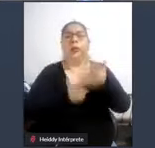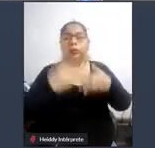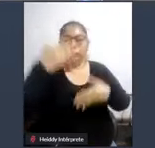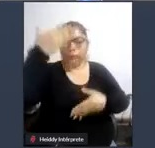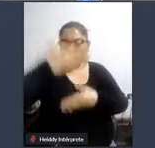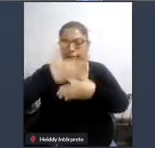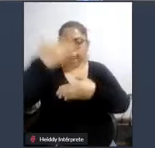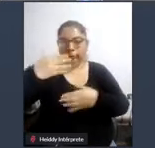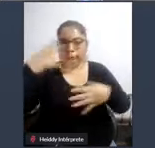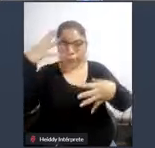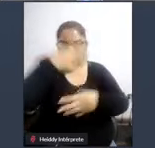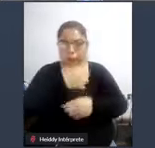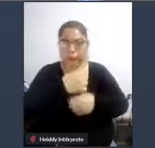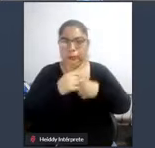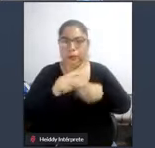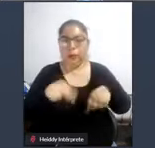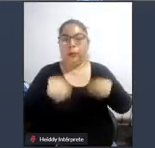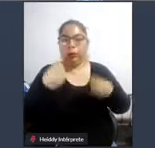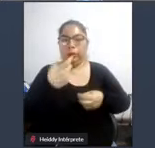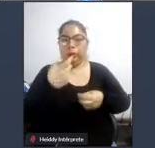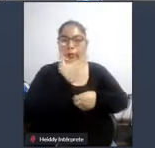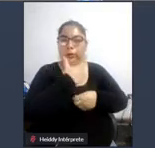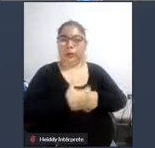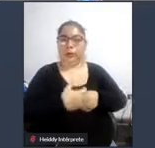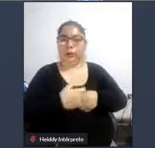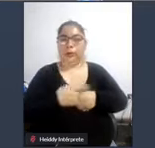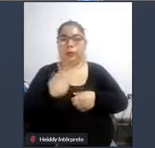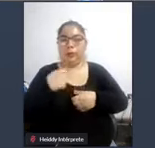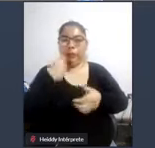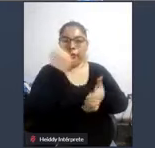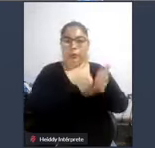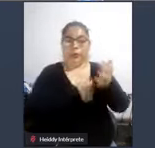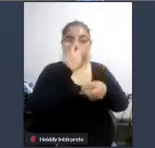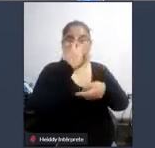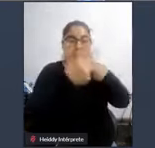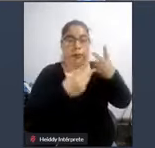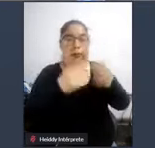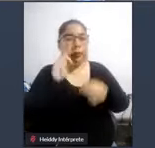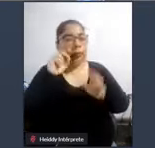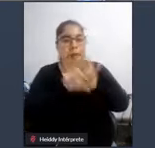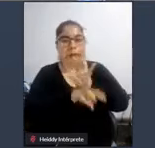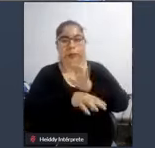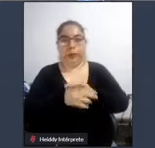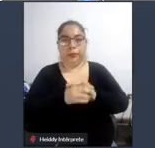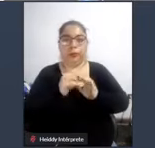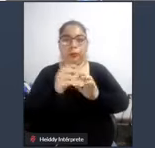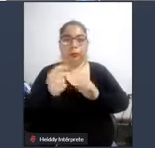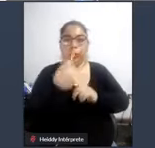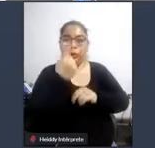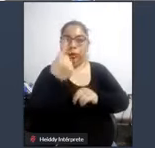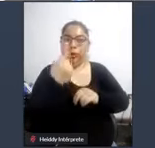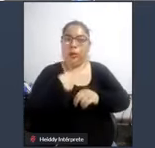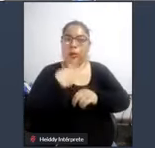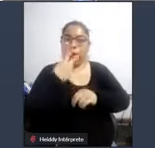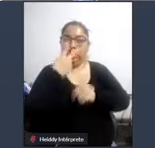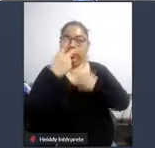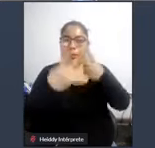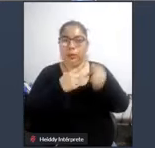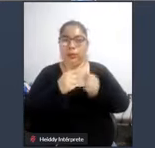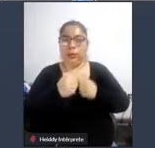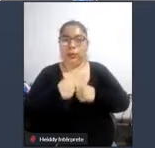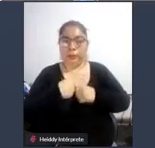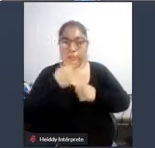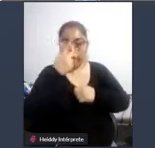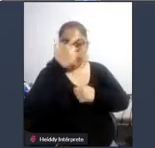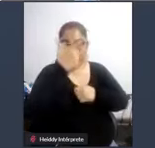porque no tenemos las condiciones para poder hacernos visible por ejemplo lo primero que tengo que hacer yo para ser una